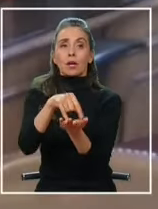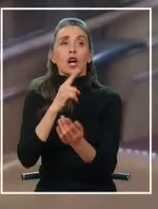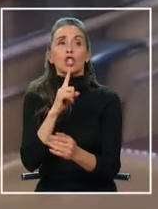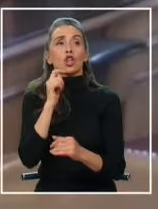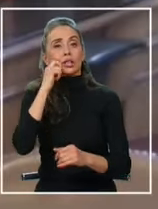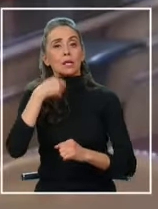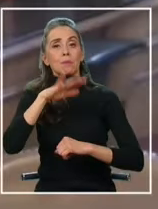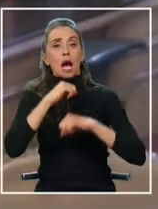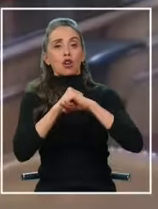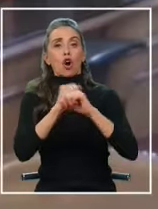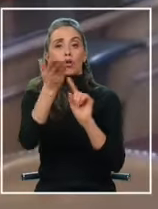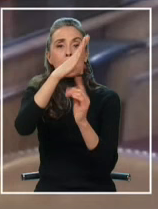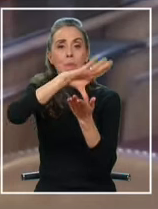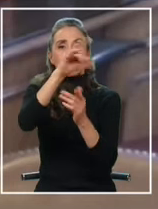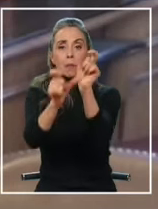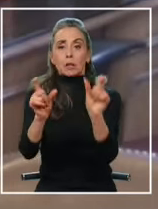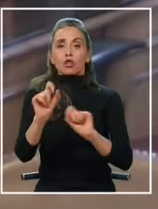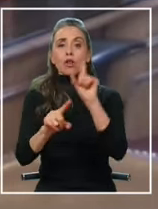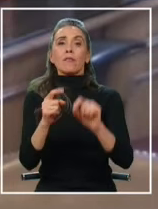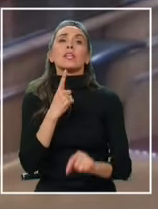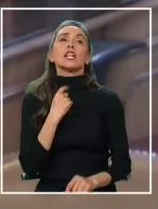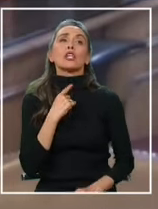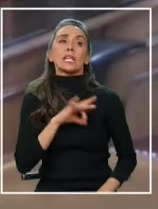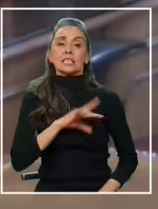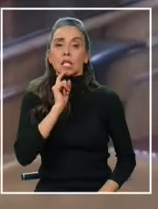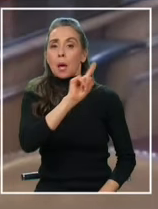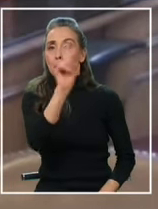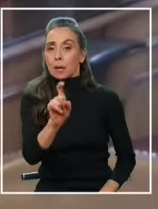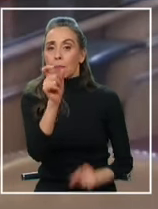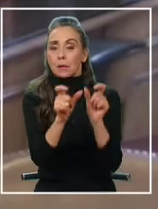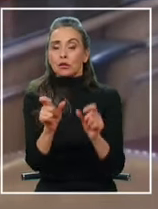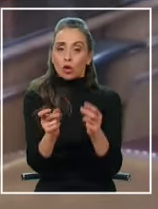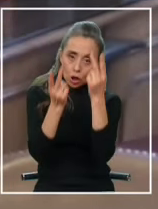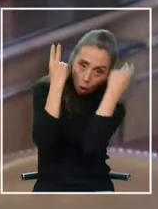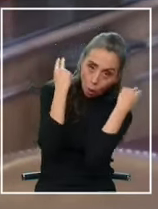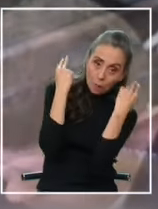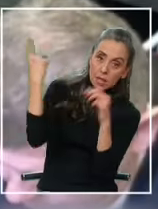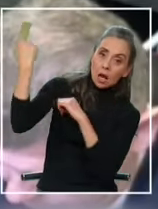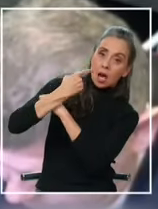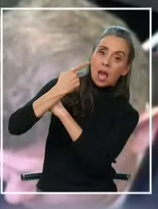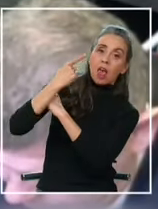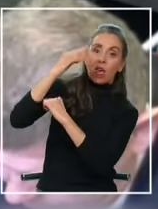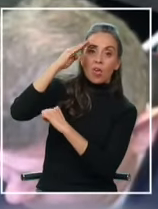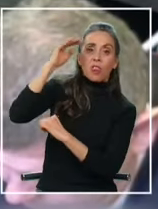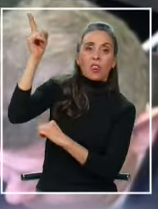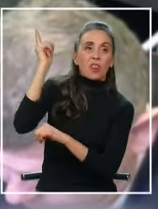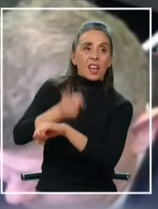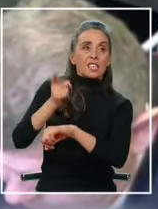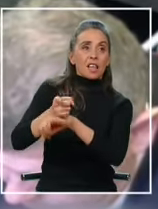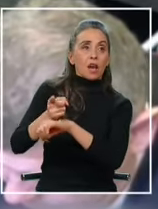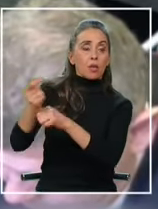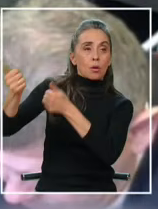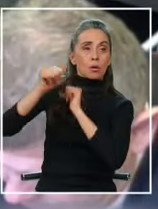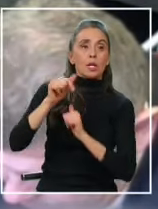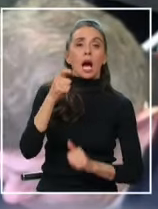polémica La